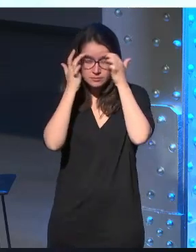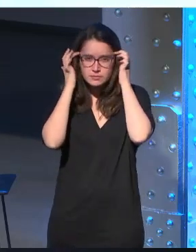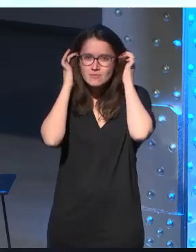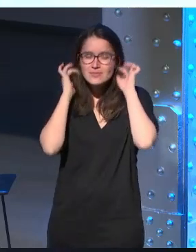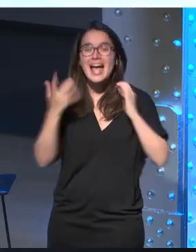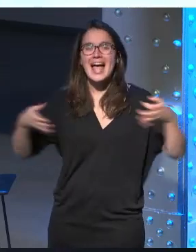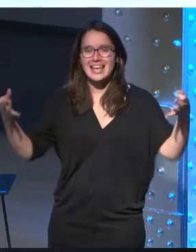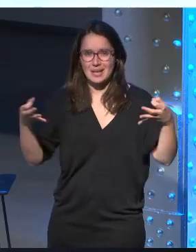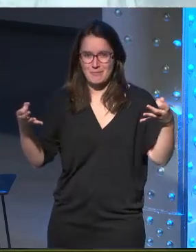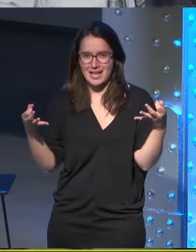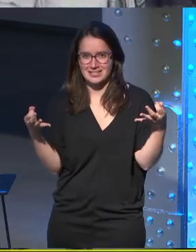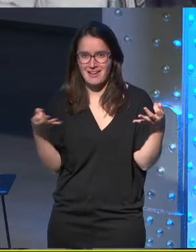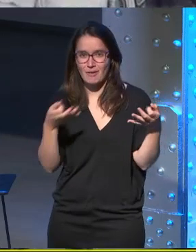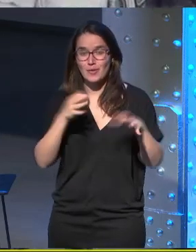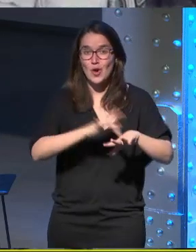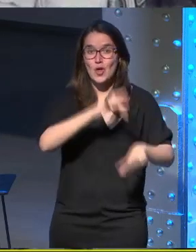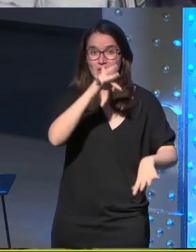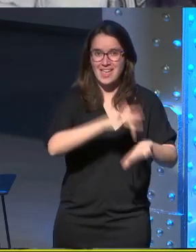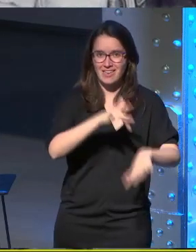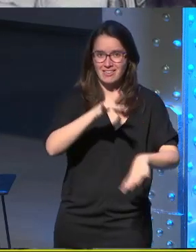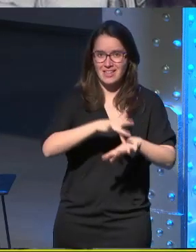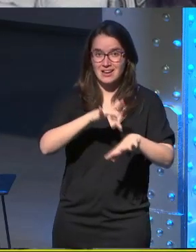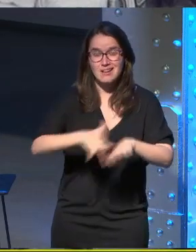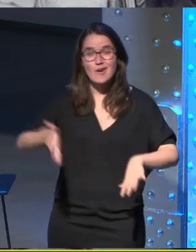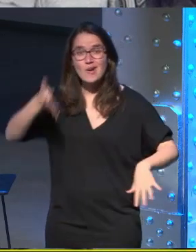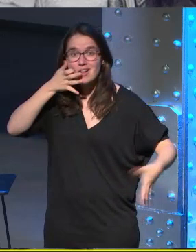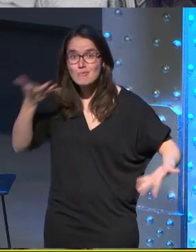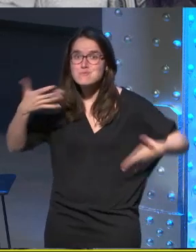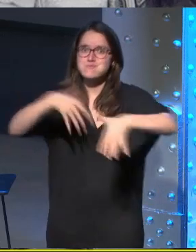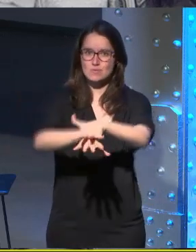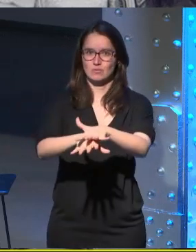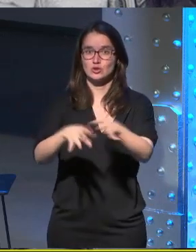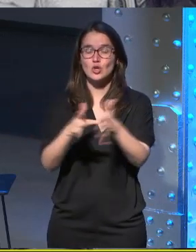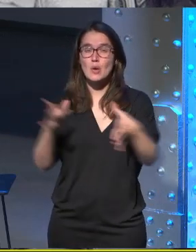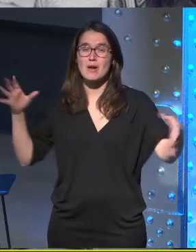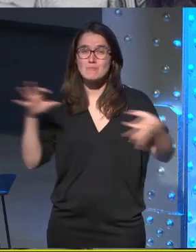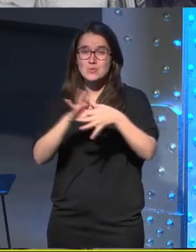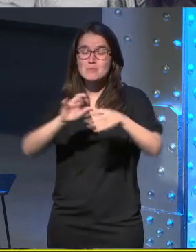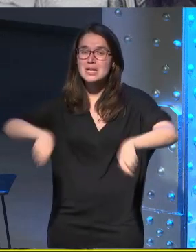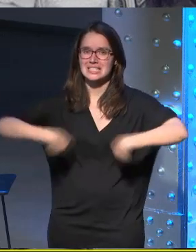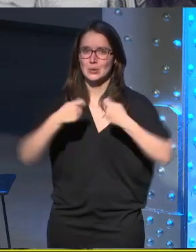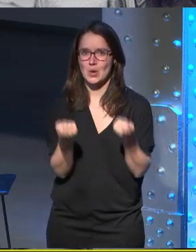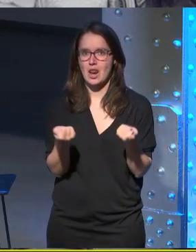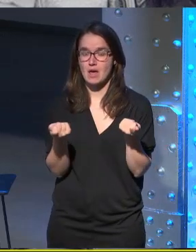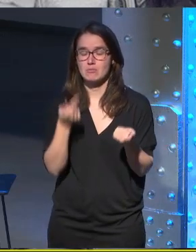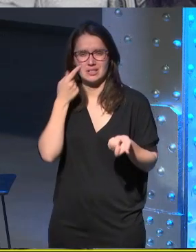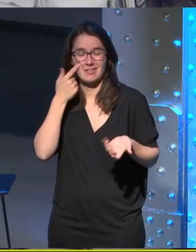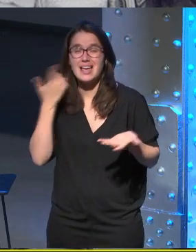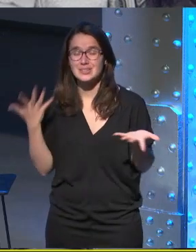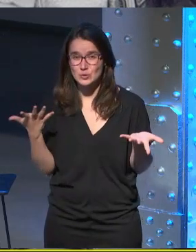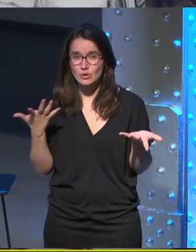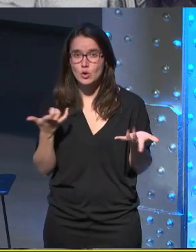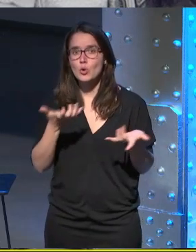qué es lo que pasa cuando lo digital y lo real se funden y tiene una relación mucho más natural y diréis esto